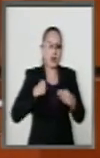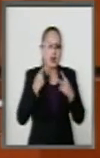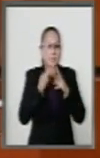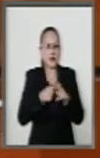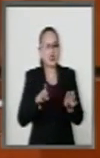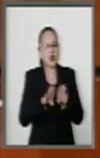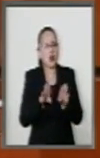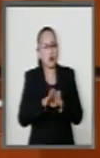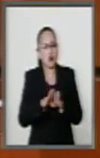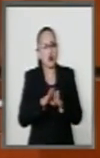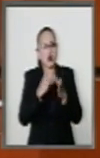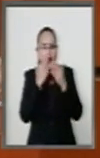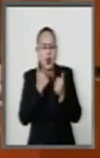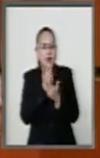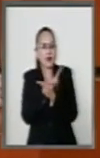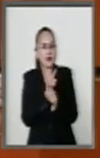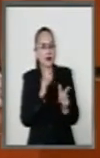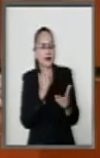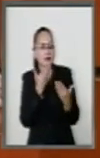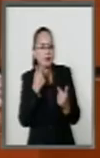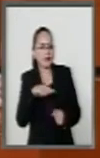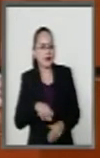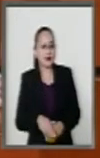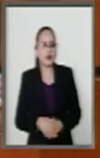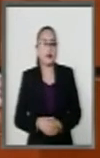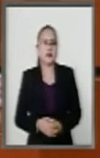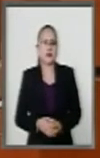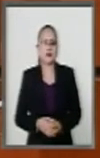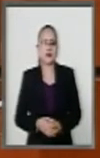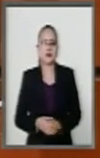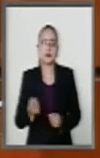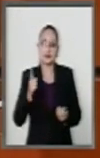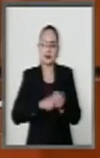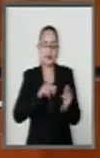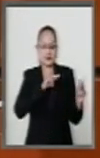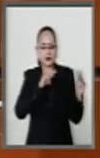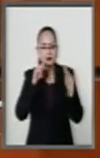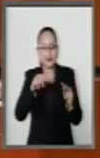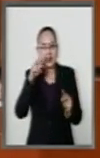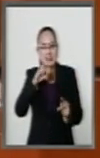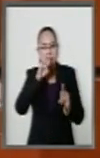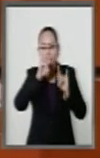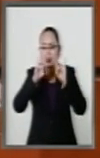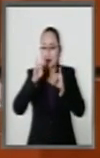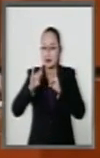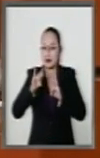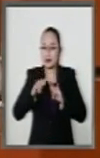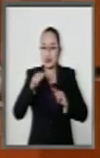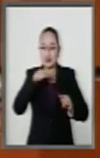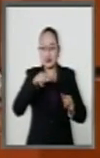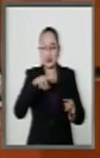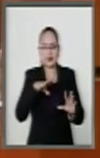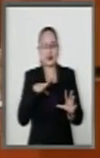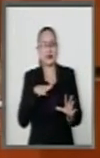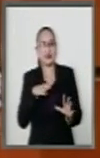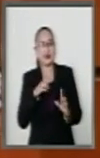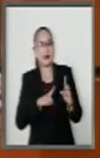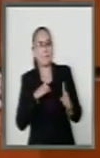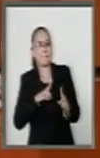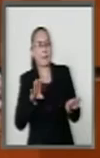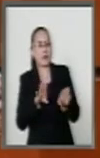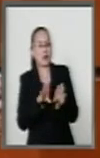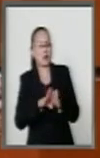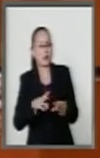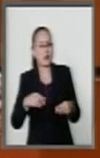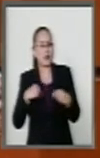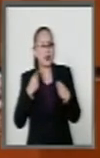conocer la libertad. Y las preguntas, al ver estos rostros y estos testimonios, son inevitables. ¿Cómo vive un niño en